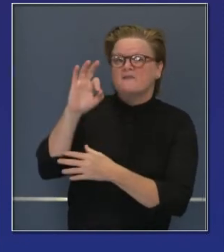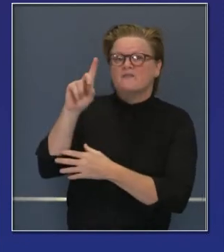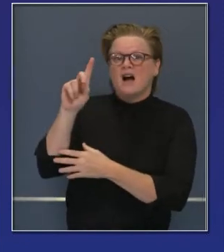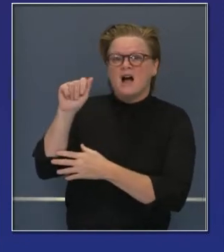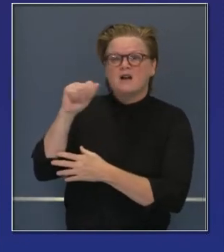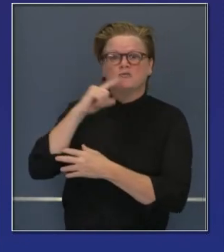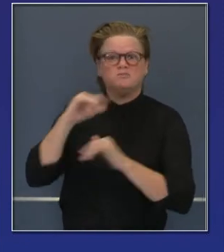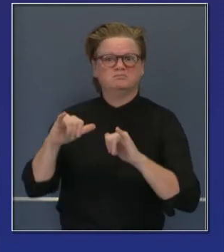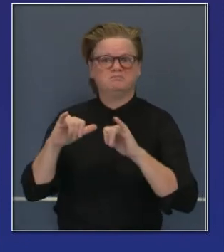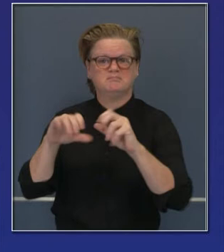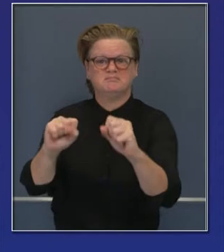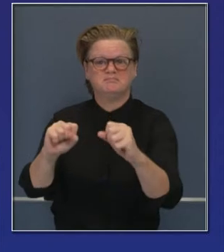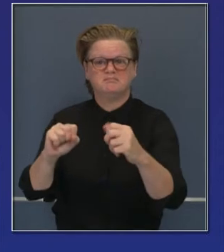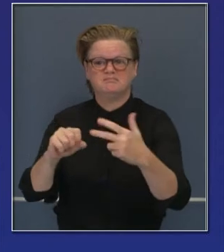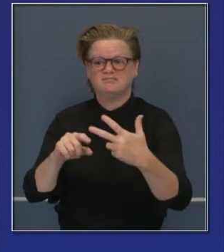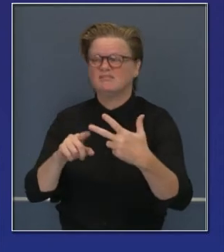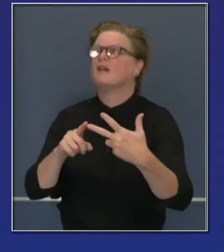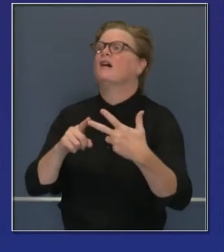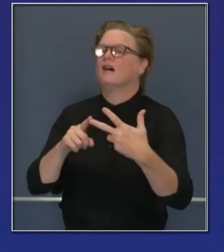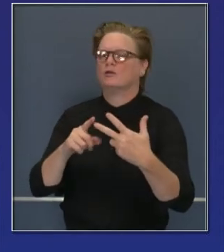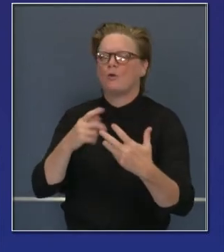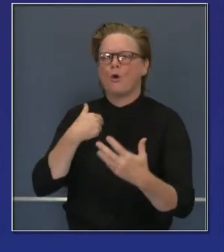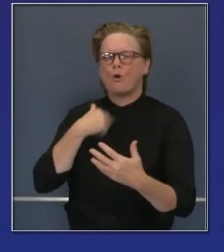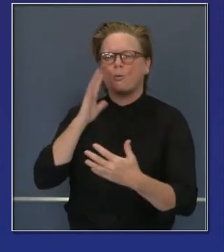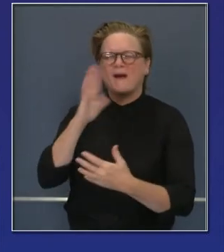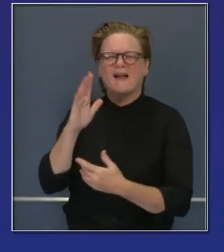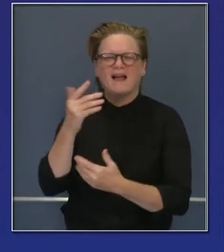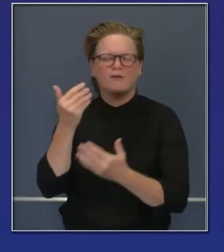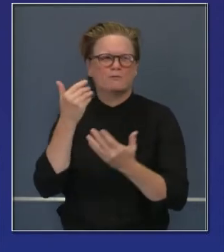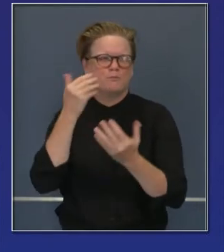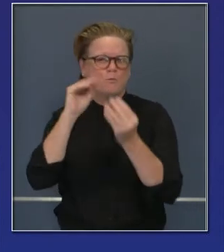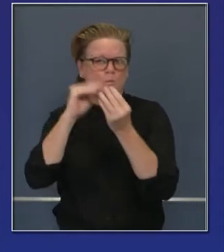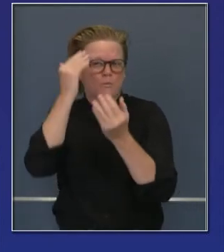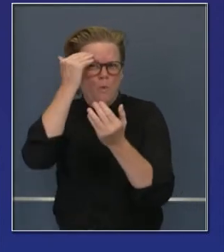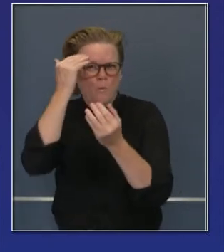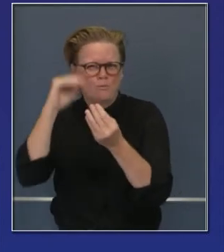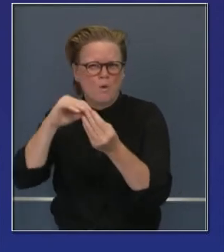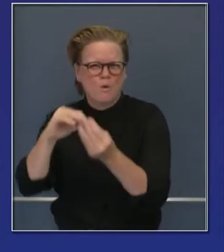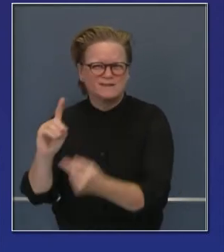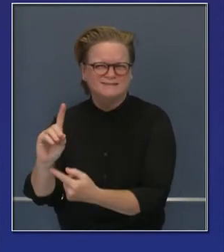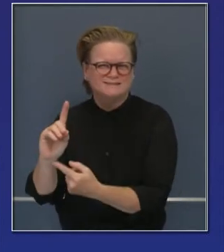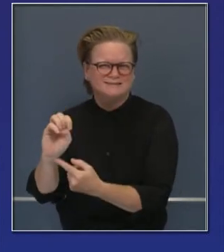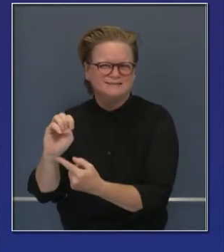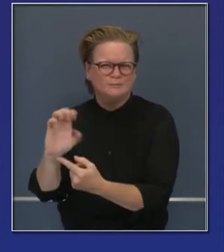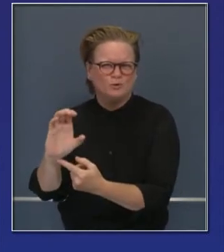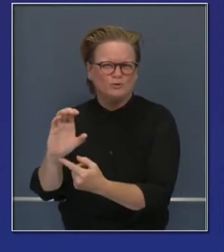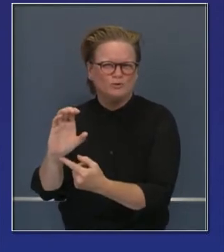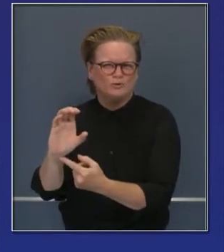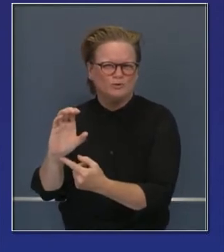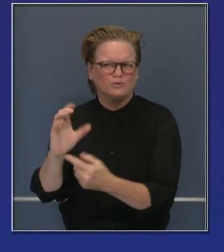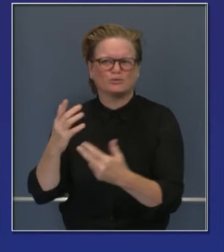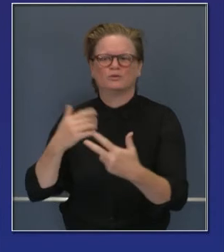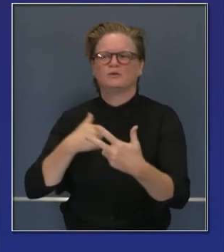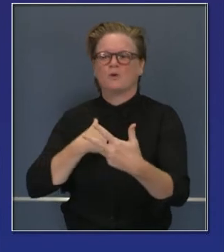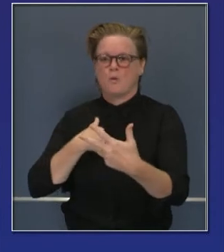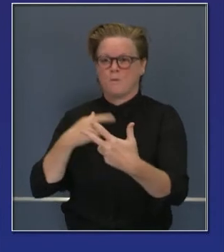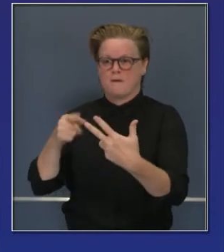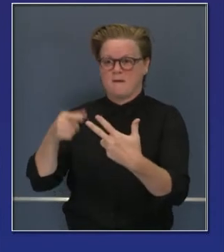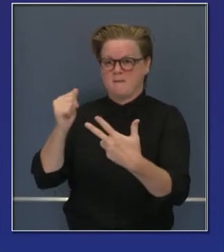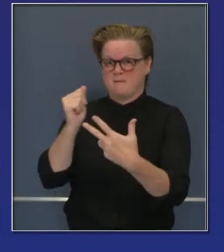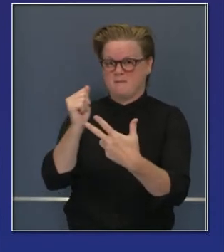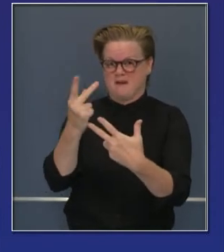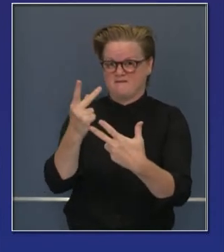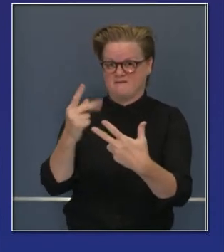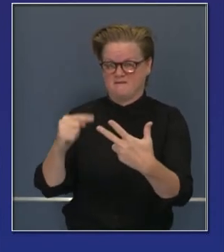Y esperamos que se pueda comenzar para principios de diciembre. Para propósitos de planificación, estamos anticipando la aprobación del FDA a principios de diciembre.